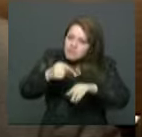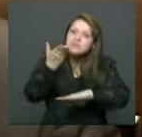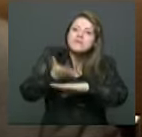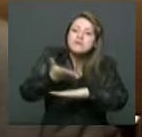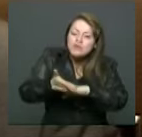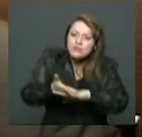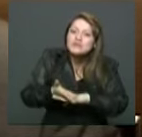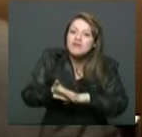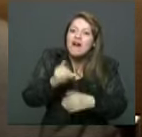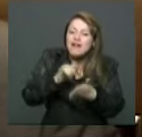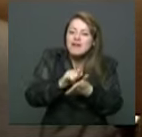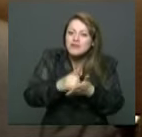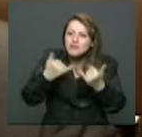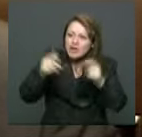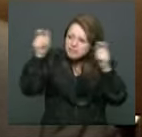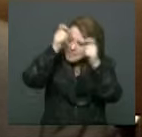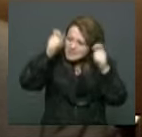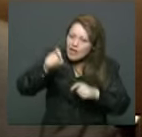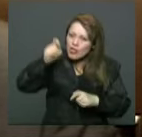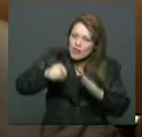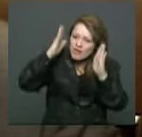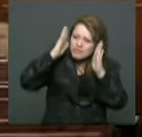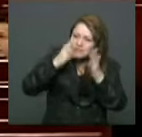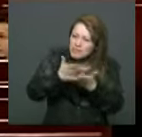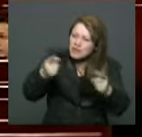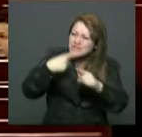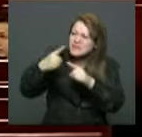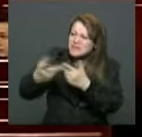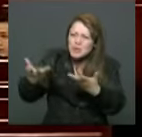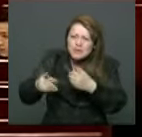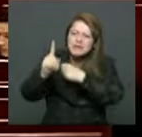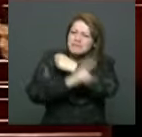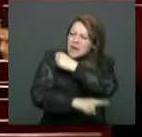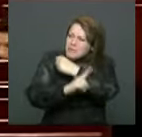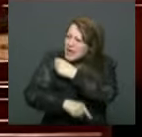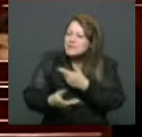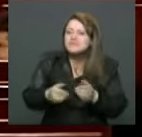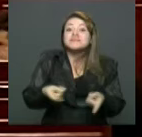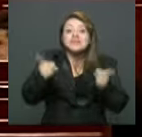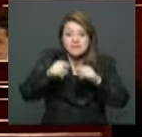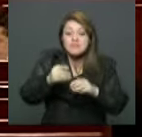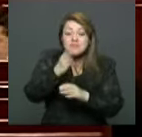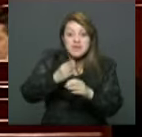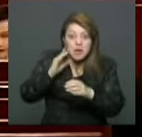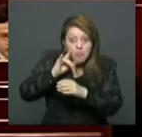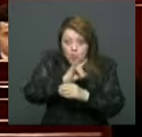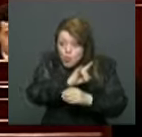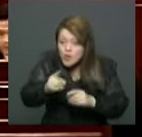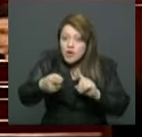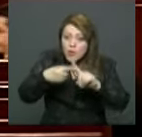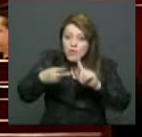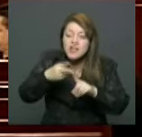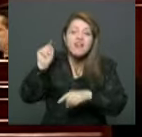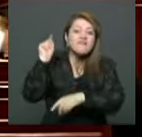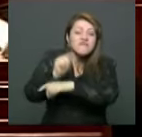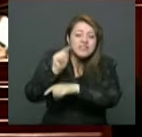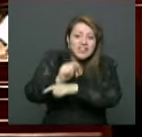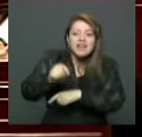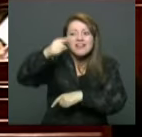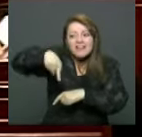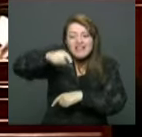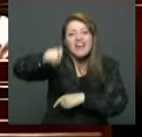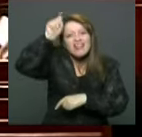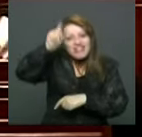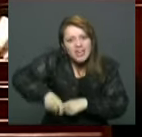disciplinante del Estado y por el poder penal y judicial. Decíamos que la Procuraduría y la Fiscalía tenían que tener un órgano especializado